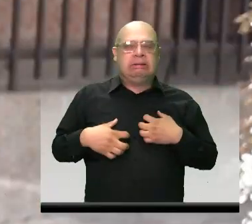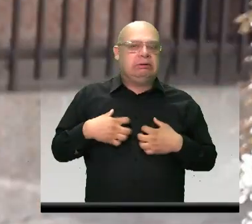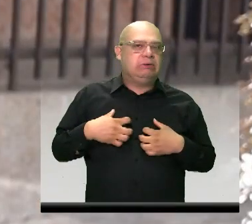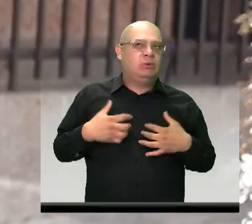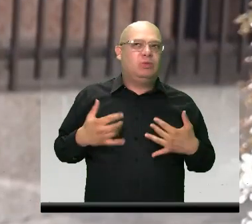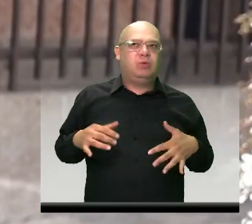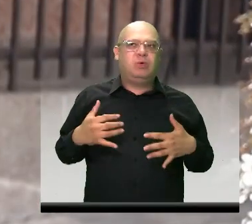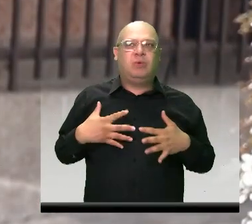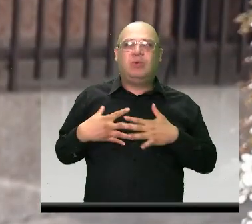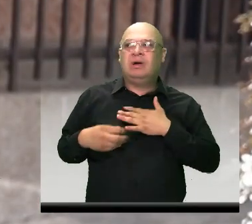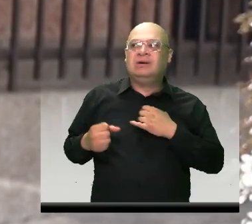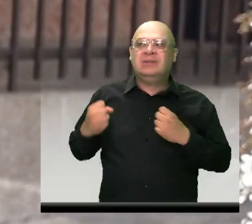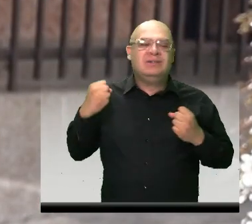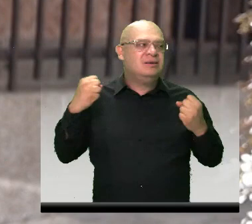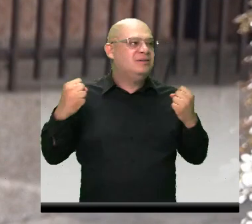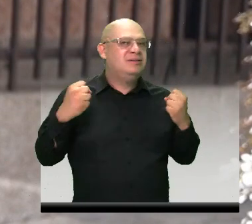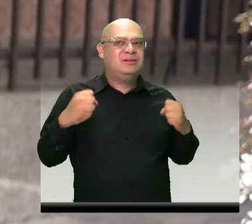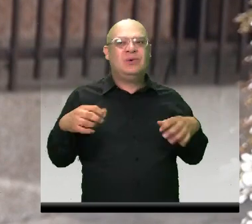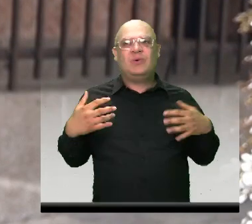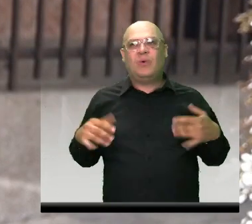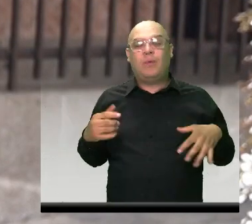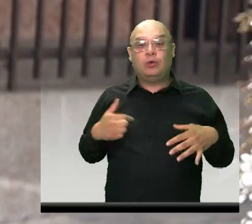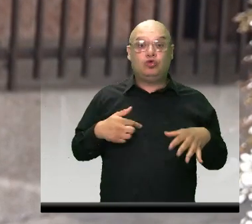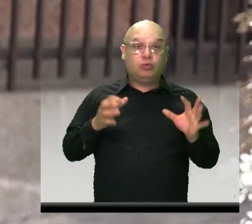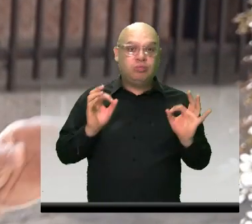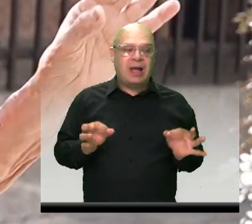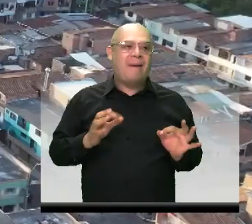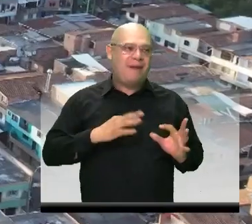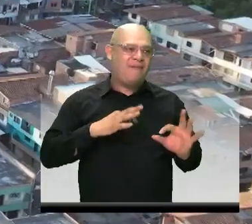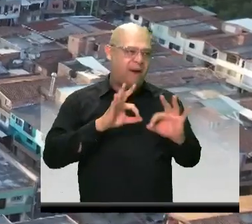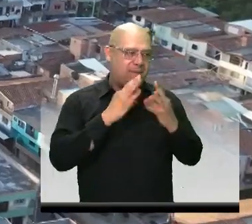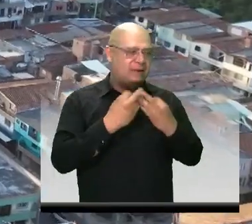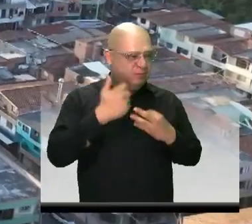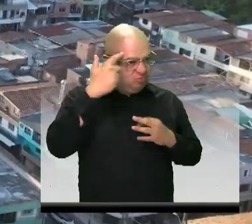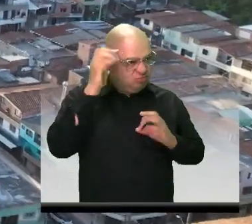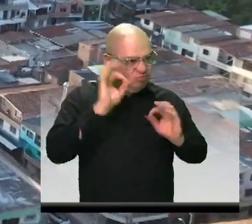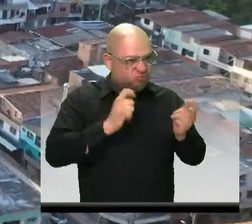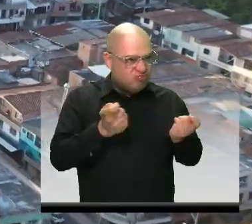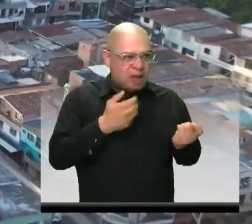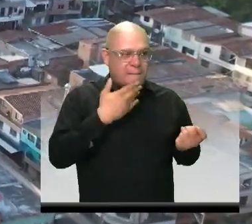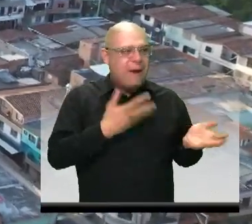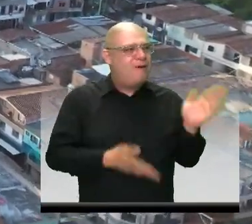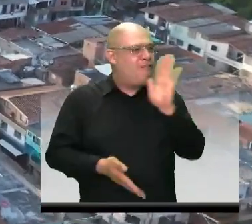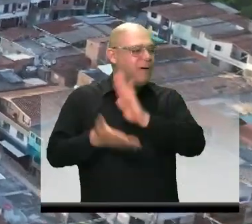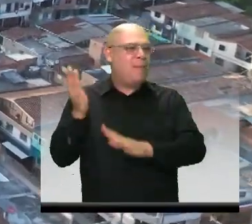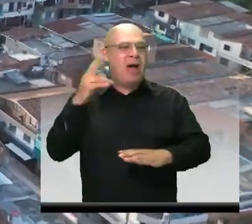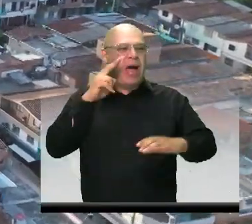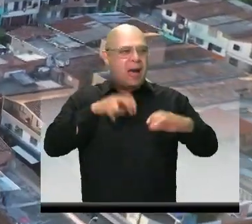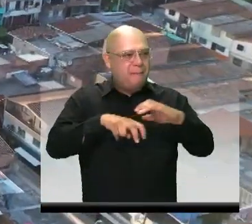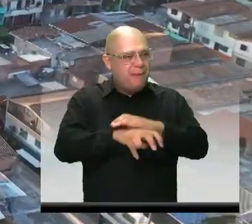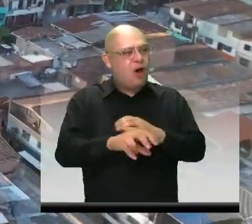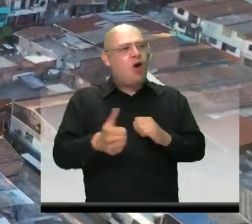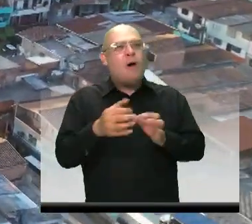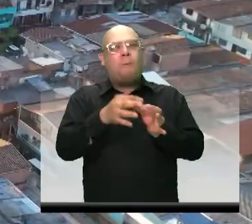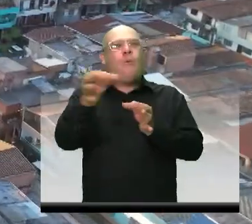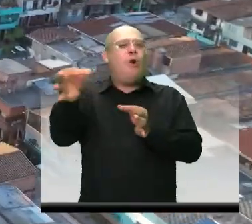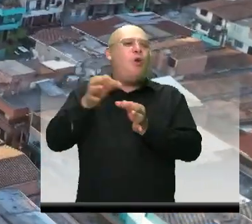salir corriendo. Yo inclusive hice planes con mi familia de irme de aquí para Maga o para cualquier otro pueblo.